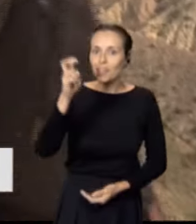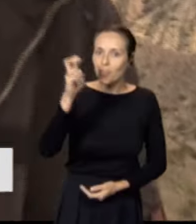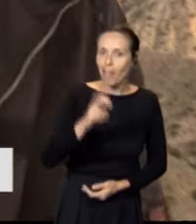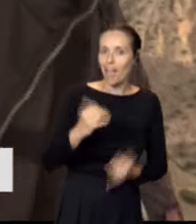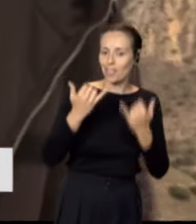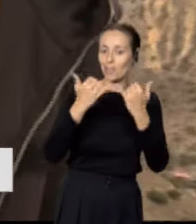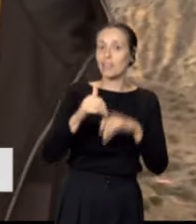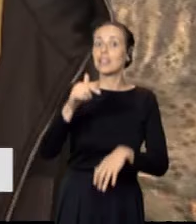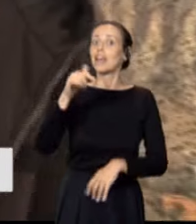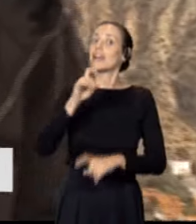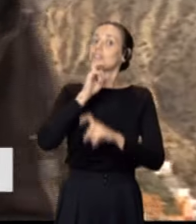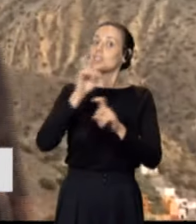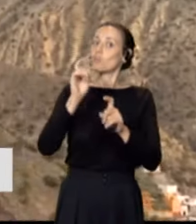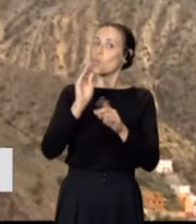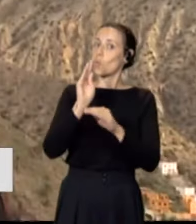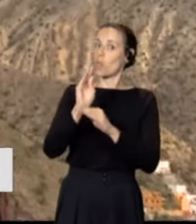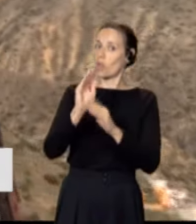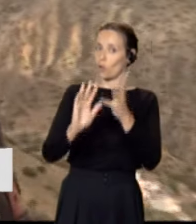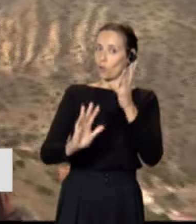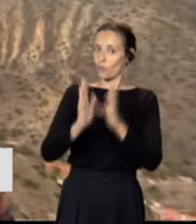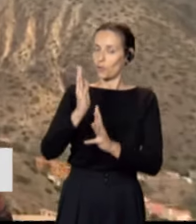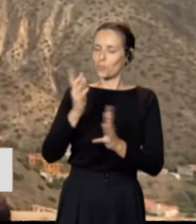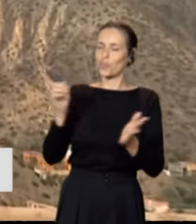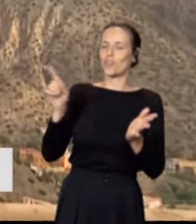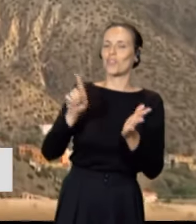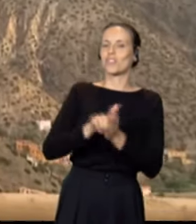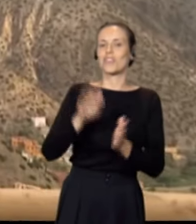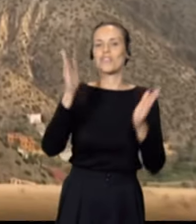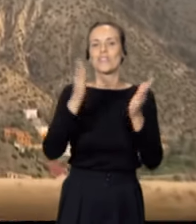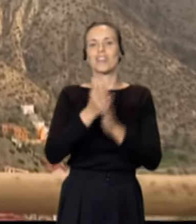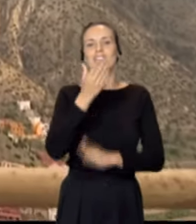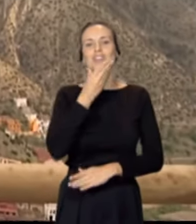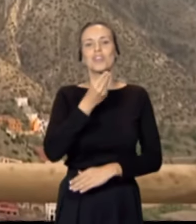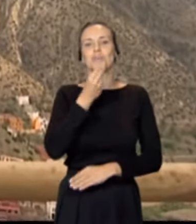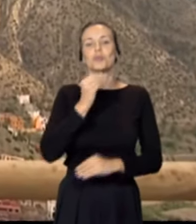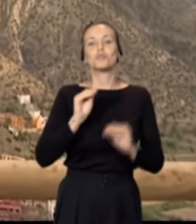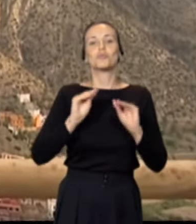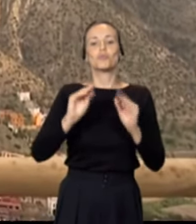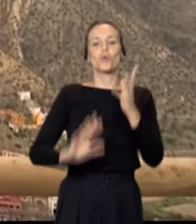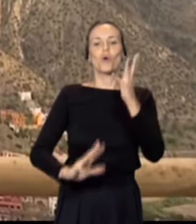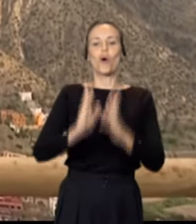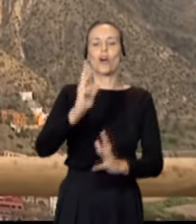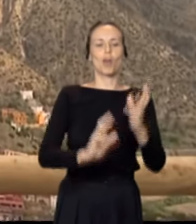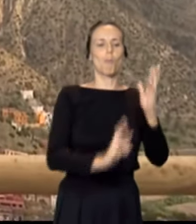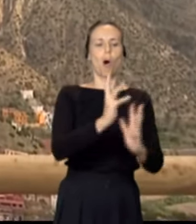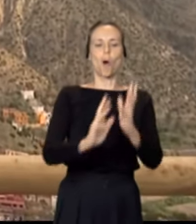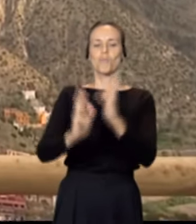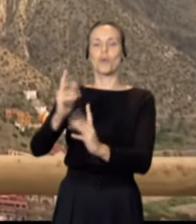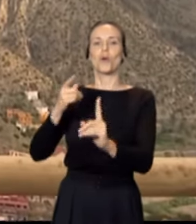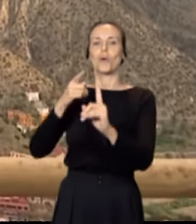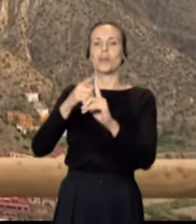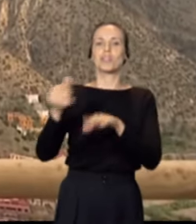precaución con ese fuego. Un año más, Vallehermoso volverá a encender sus hogueras para celebrar la víspera de San Juan.